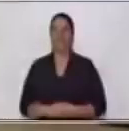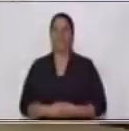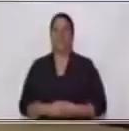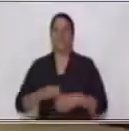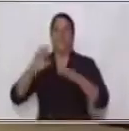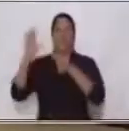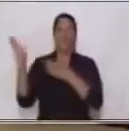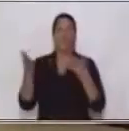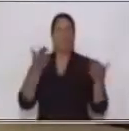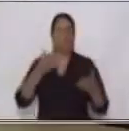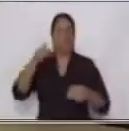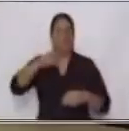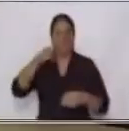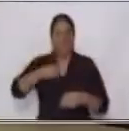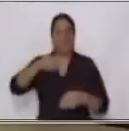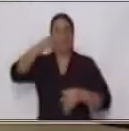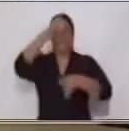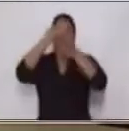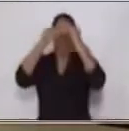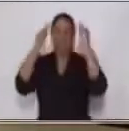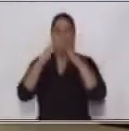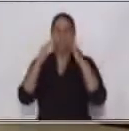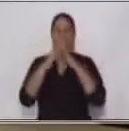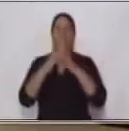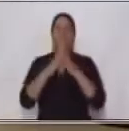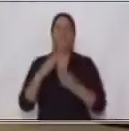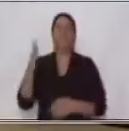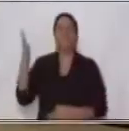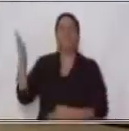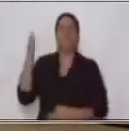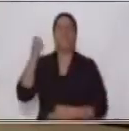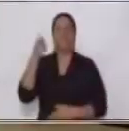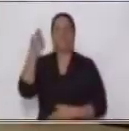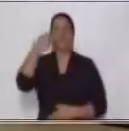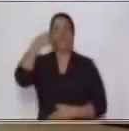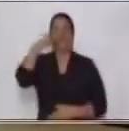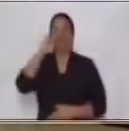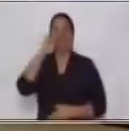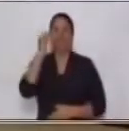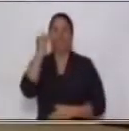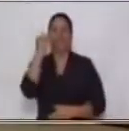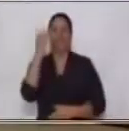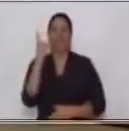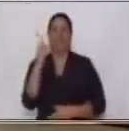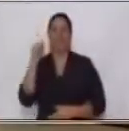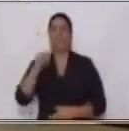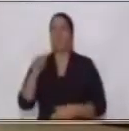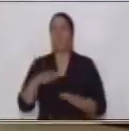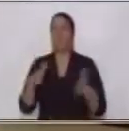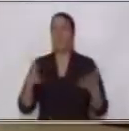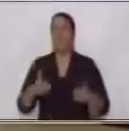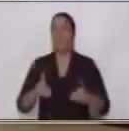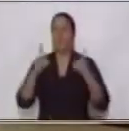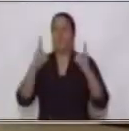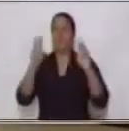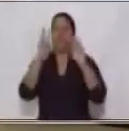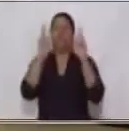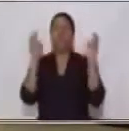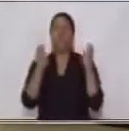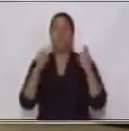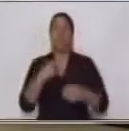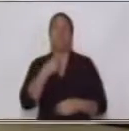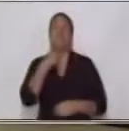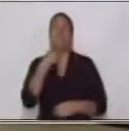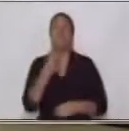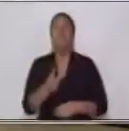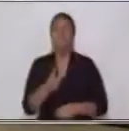Bienvenido a este espacio educativo Aprenda en Casa. Soy Astrid López y en esta oportunidad desarrollaré el tema de voces verbales